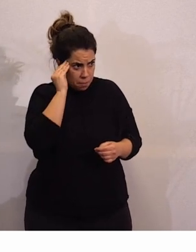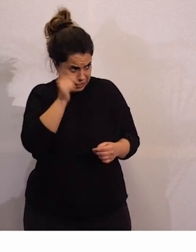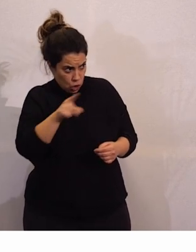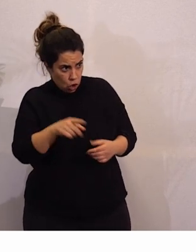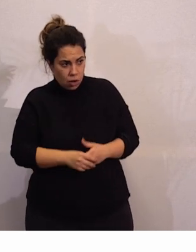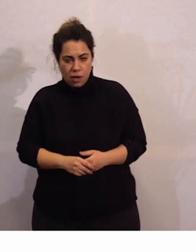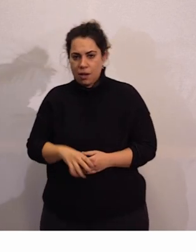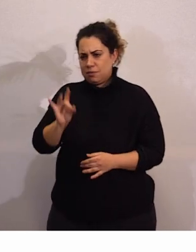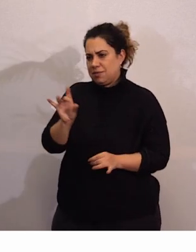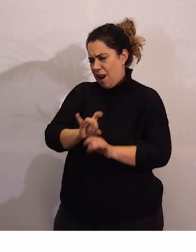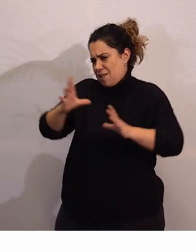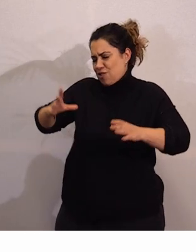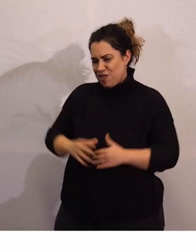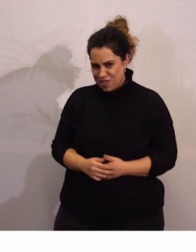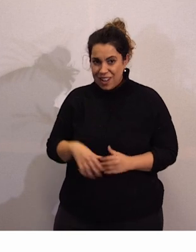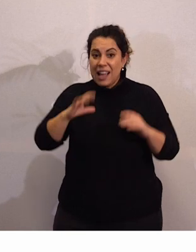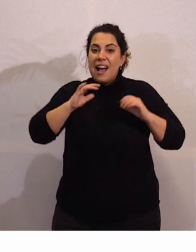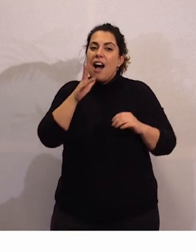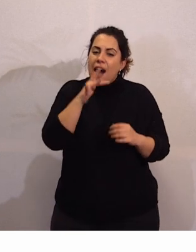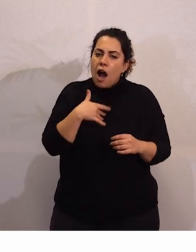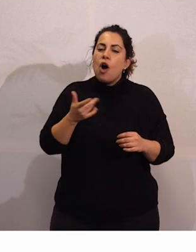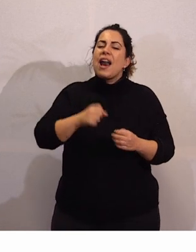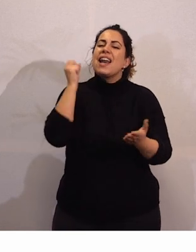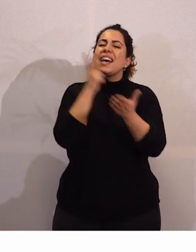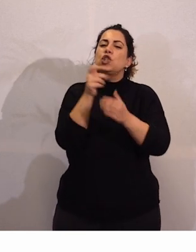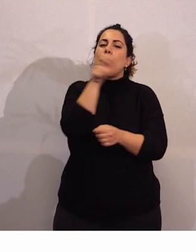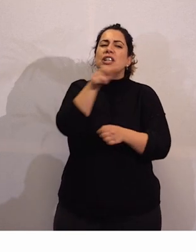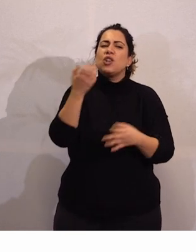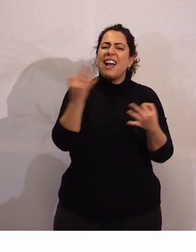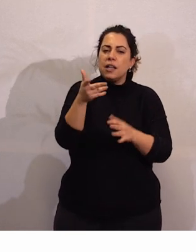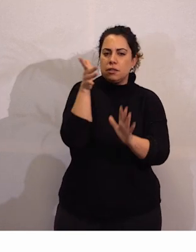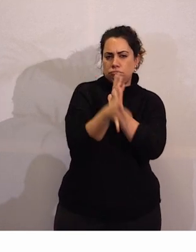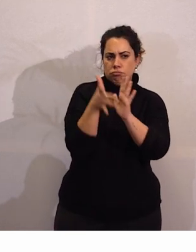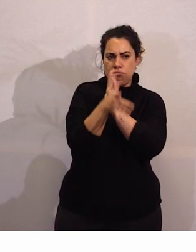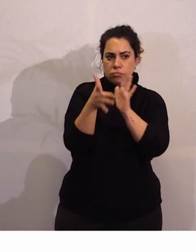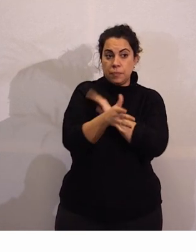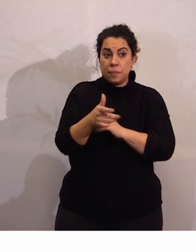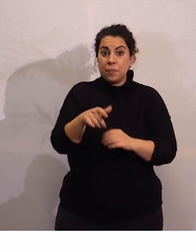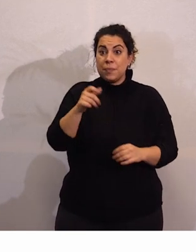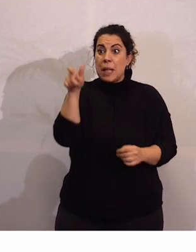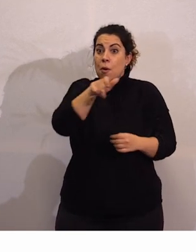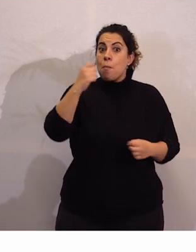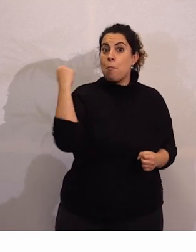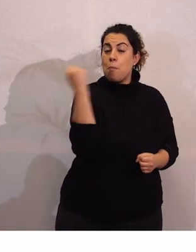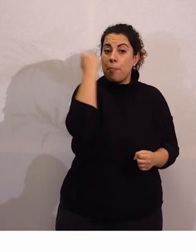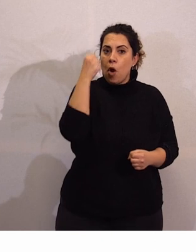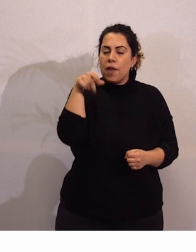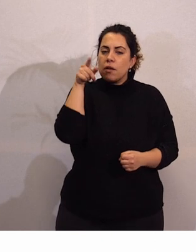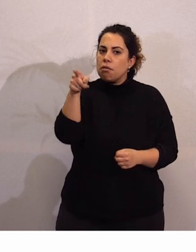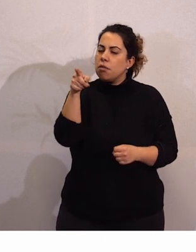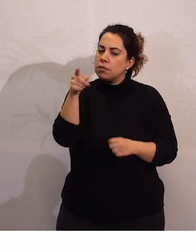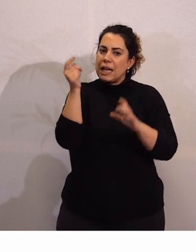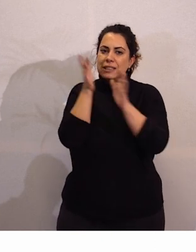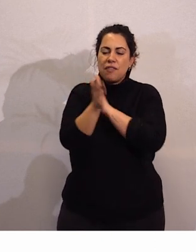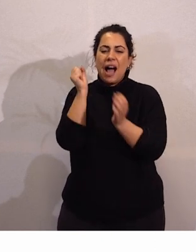sí, Mariel. Vamos a explicaros qué es el reto de las personas. El poder de las personas es uno de los retos